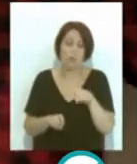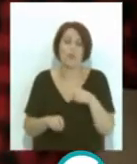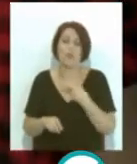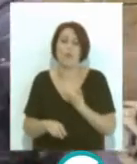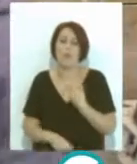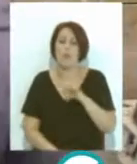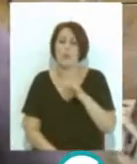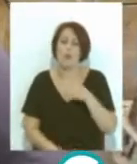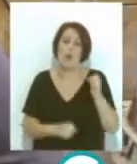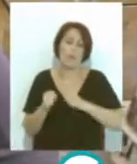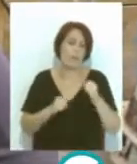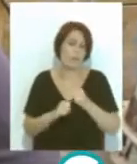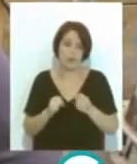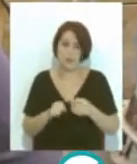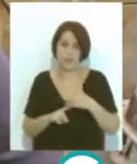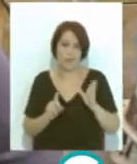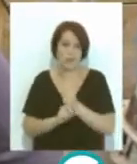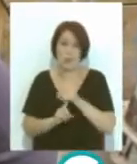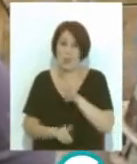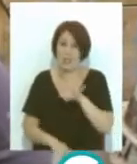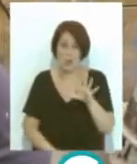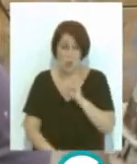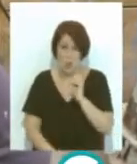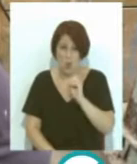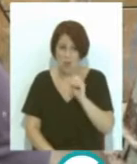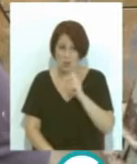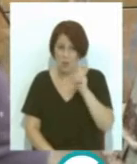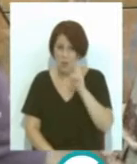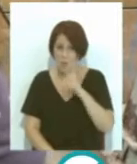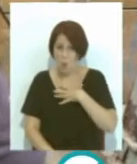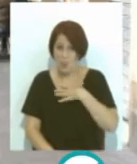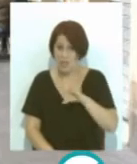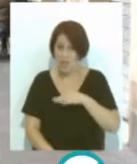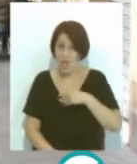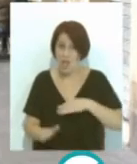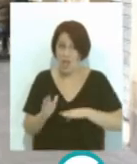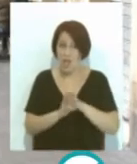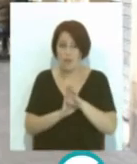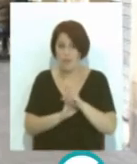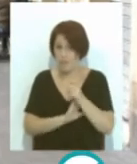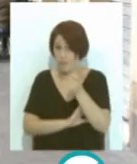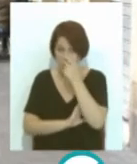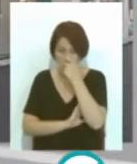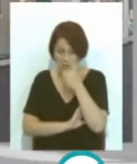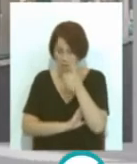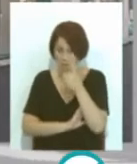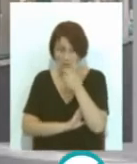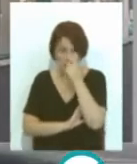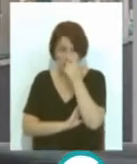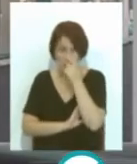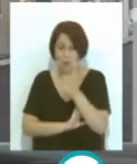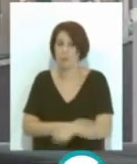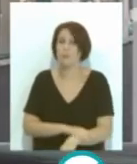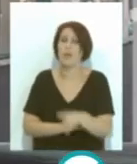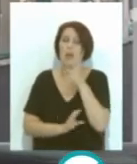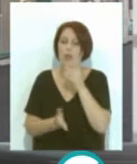ventajas competitivas el 45% ve ninguna muy poca posibilidad de recuperación a corto plazo Ahora